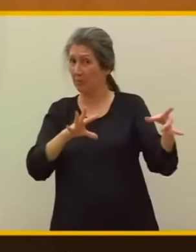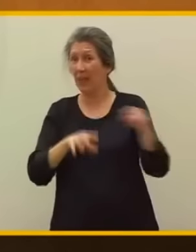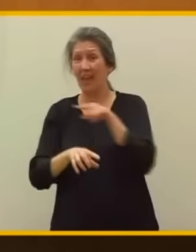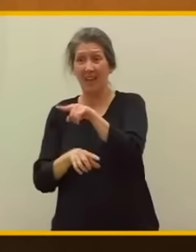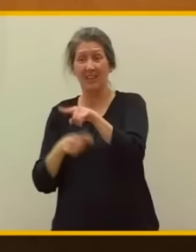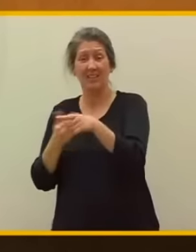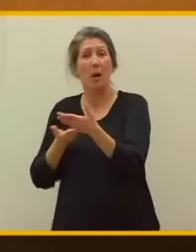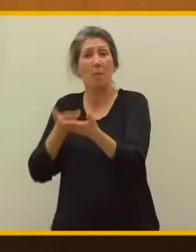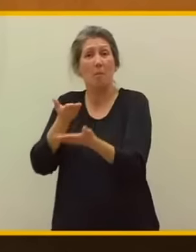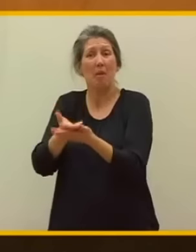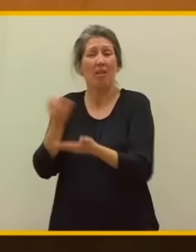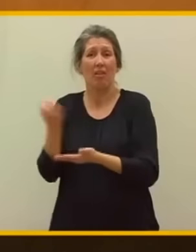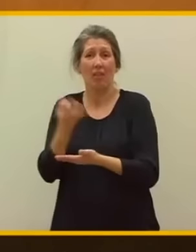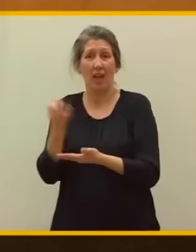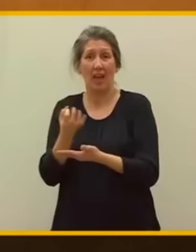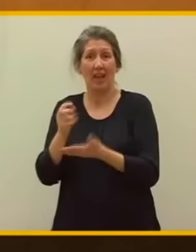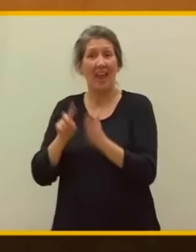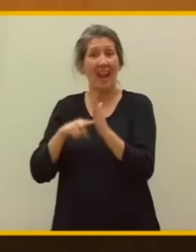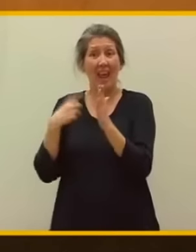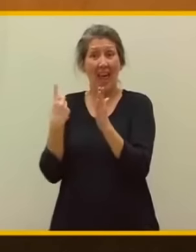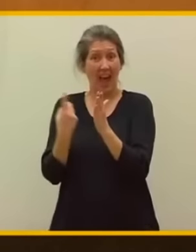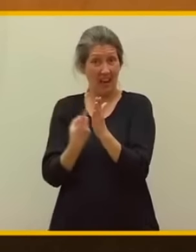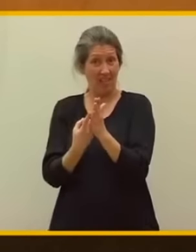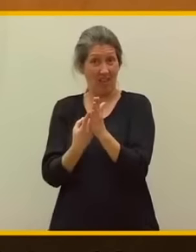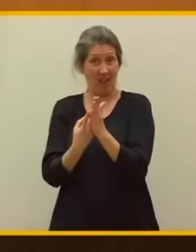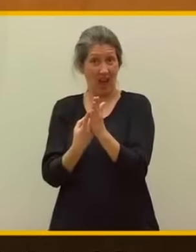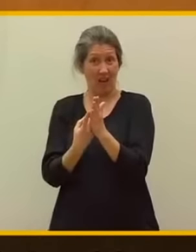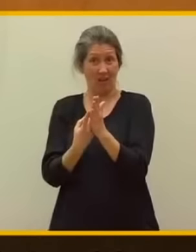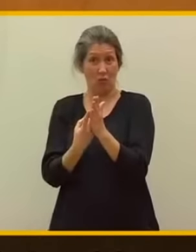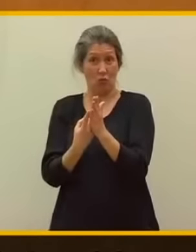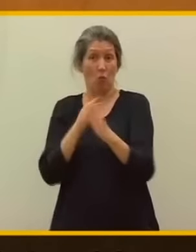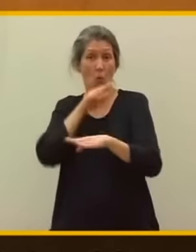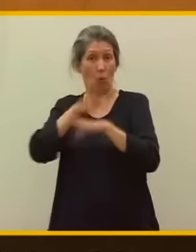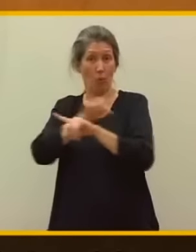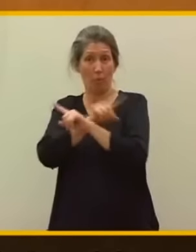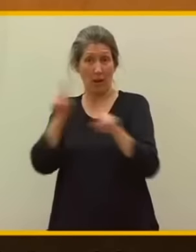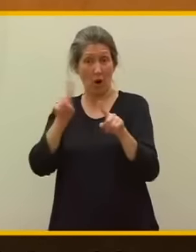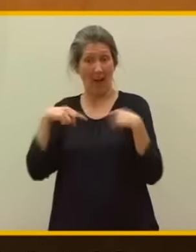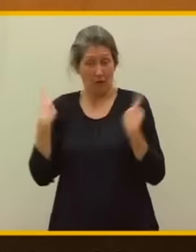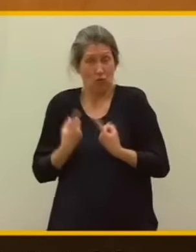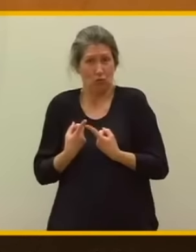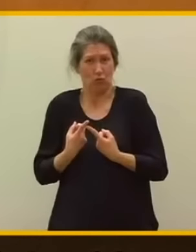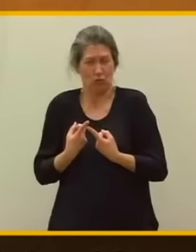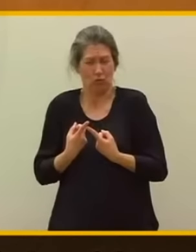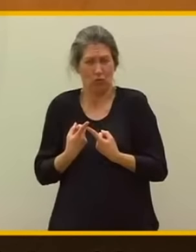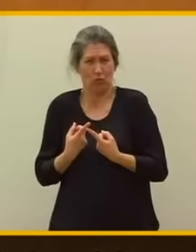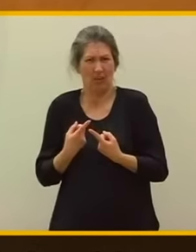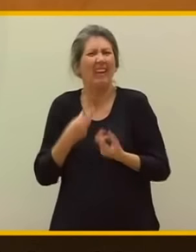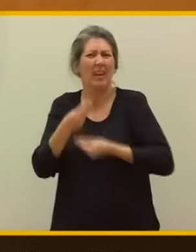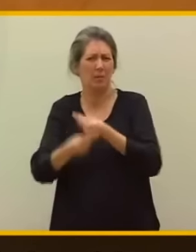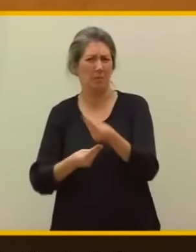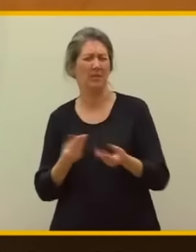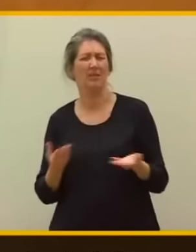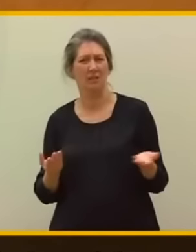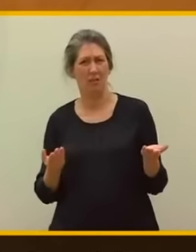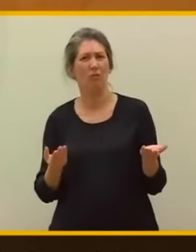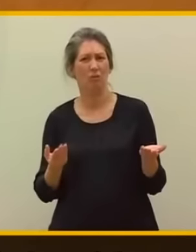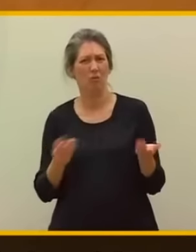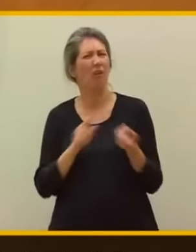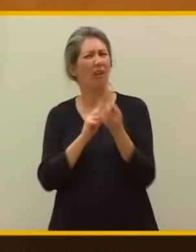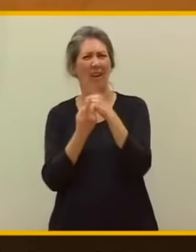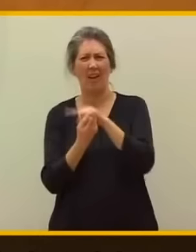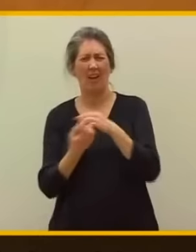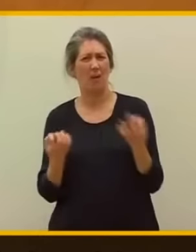ilegalizarnos algunos de nosotros y de nosotras? ¿Qué ha pasado? Es una muy buena pregunta. Y la tercera